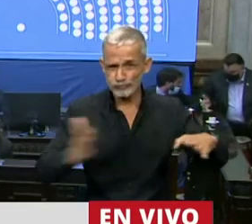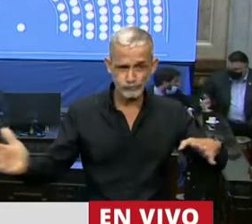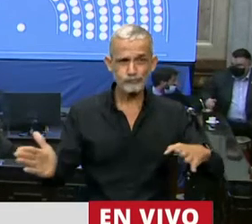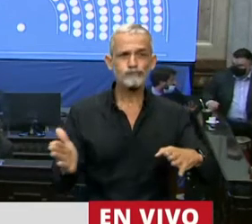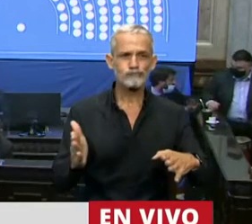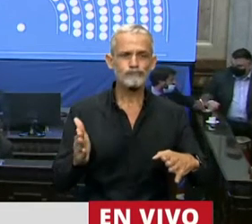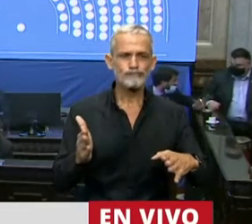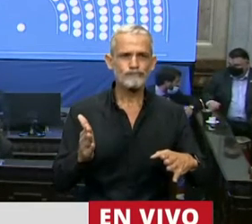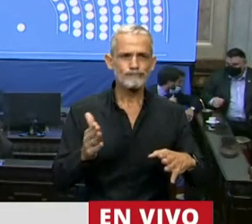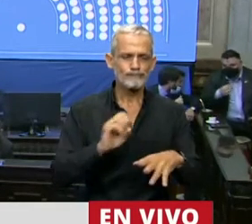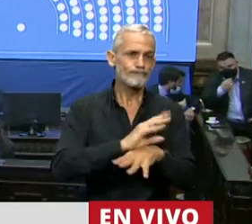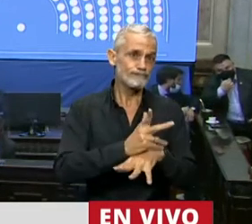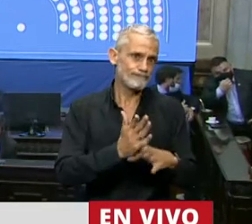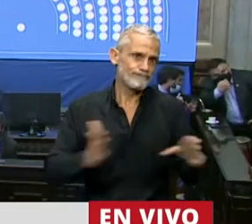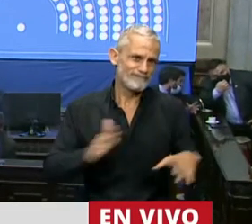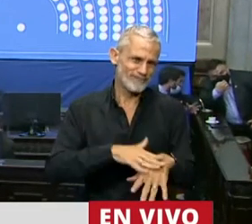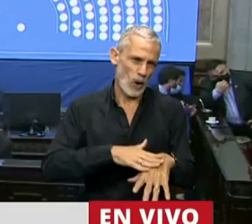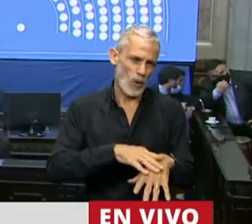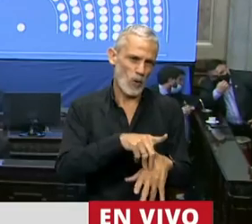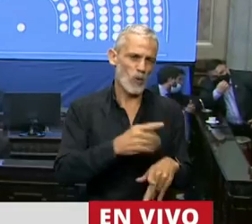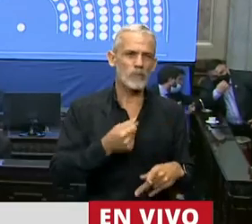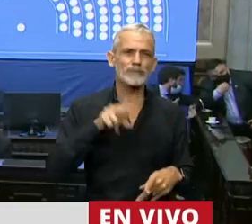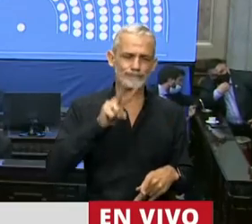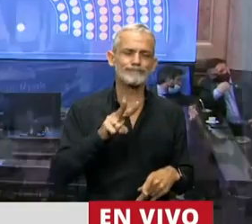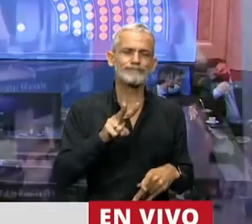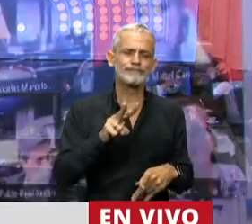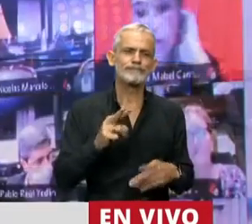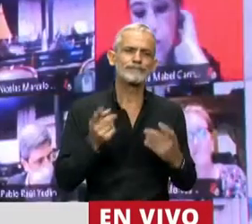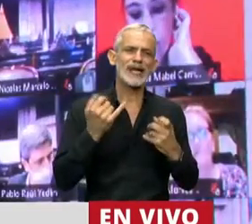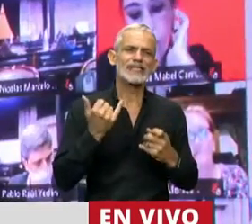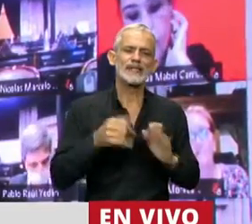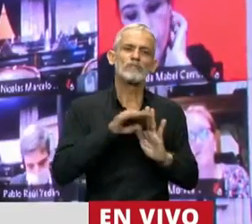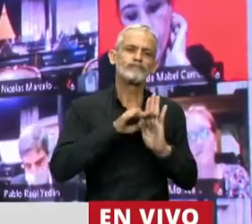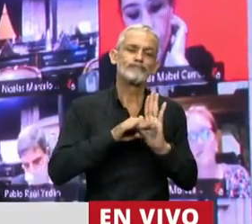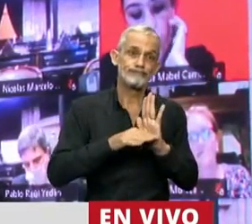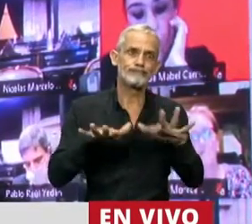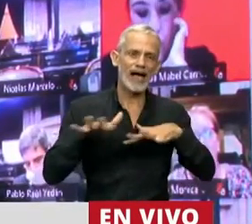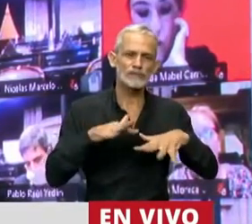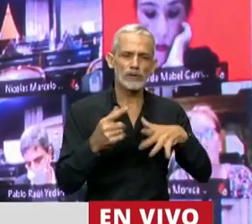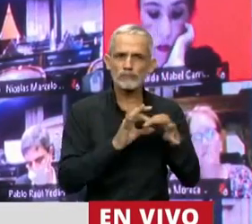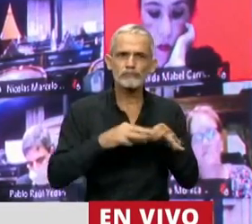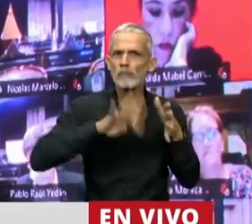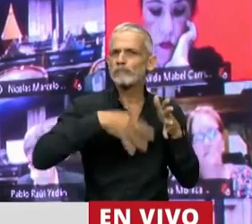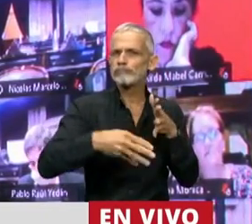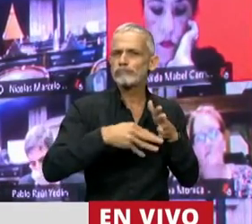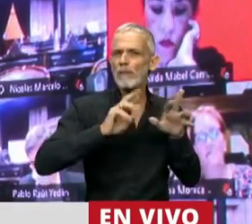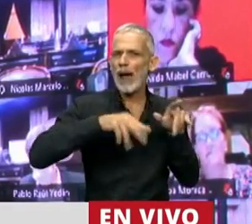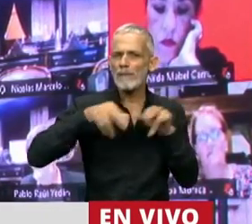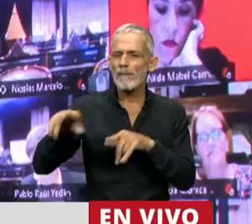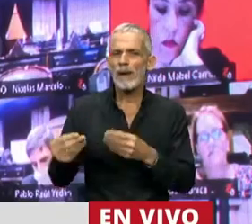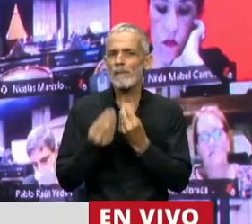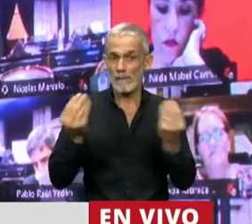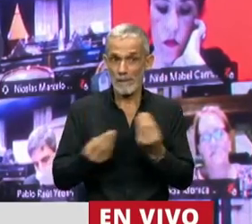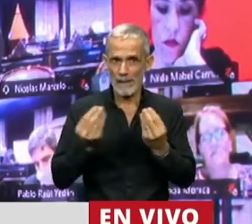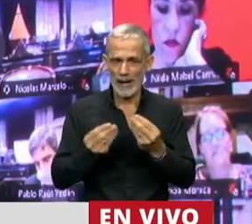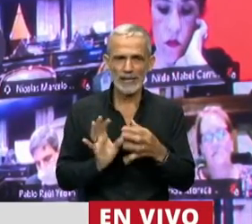pandemia, vemos que es necesario un conjunto de acciones planificadas que